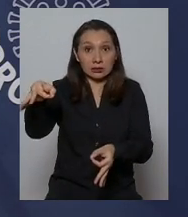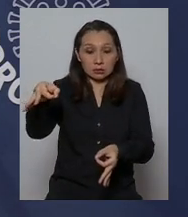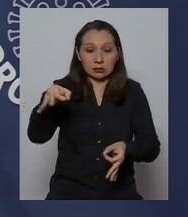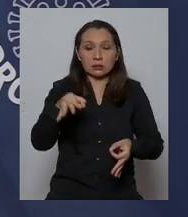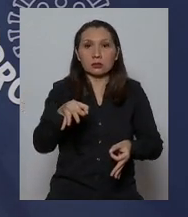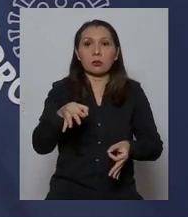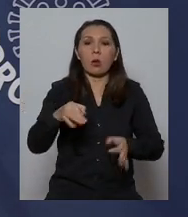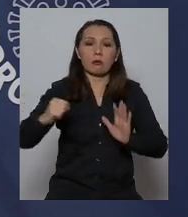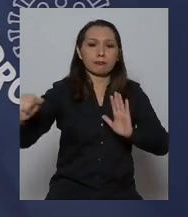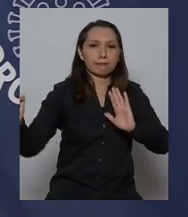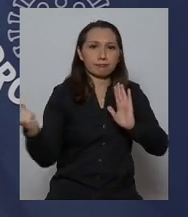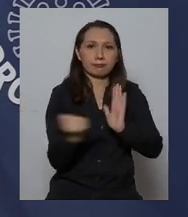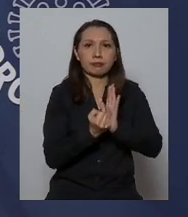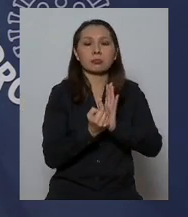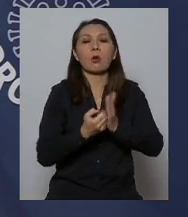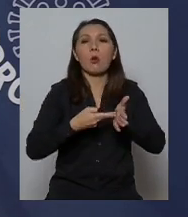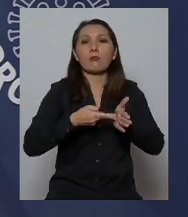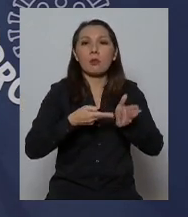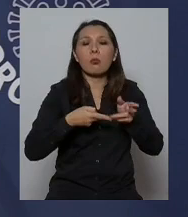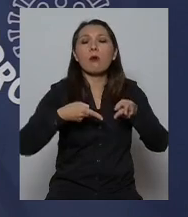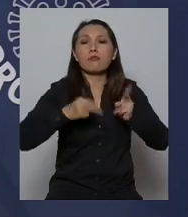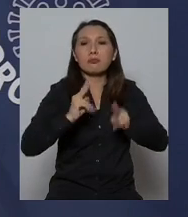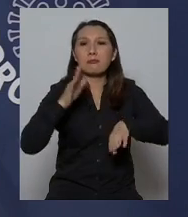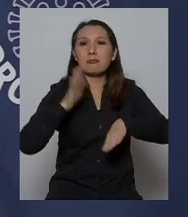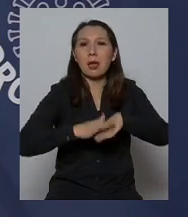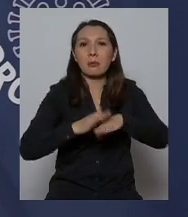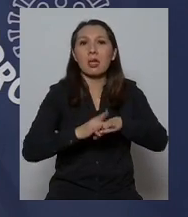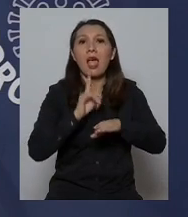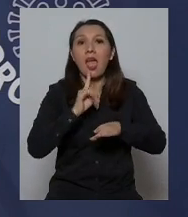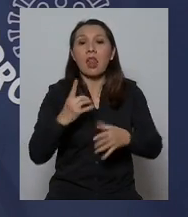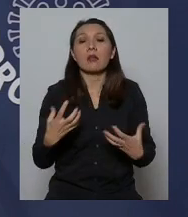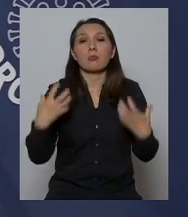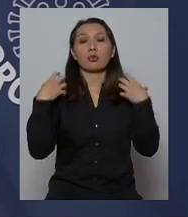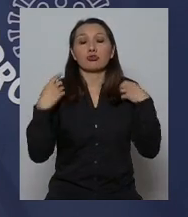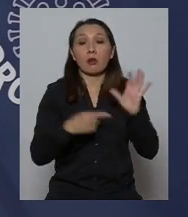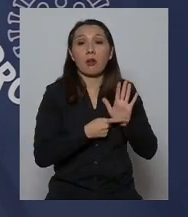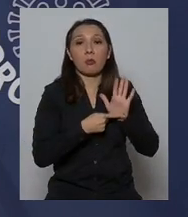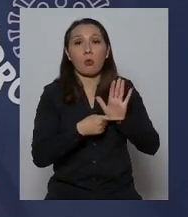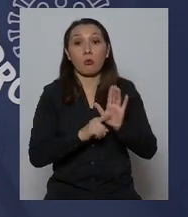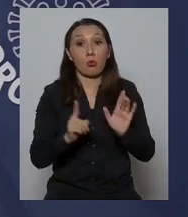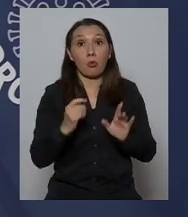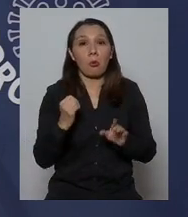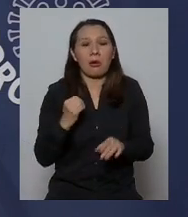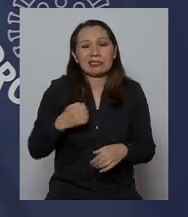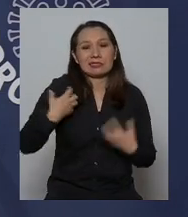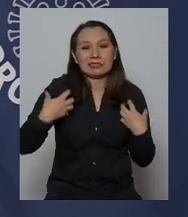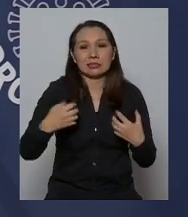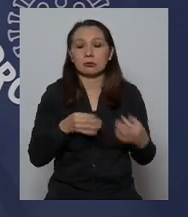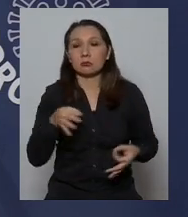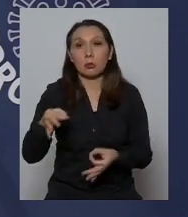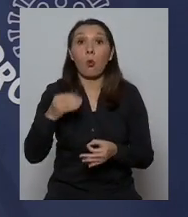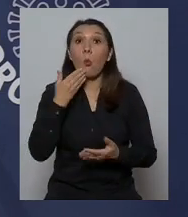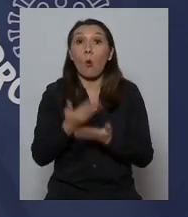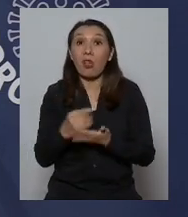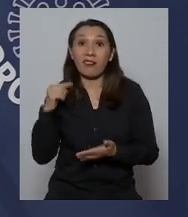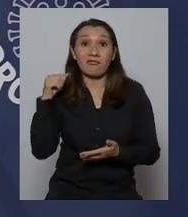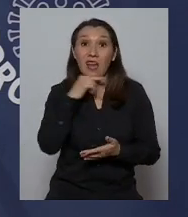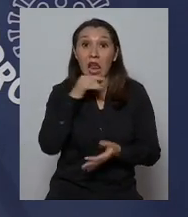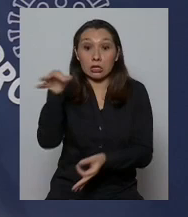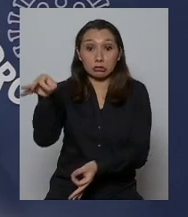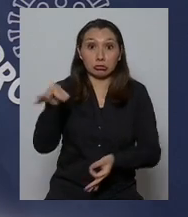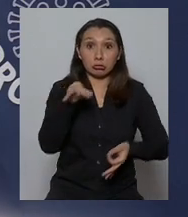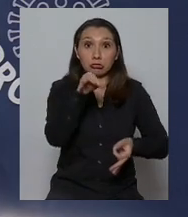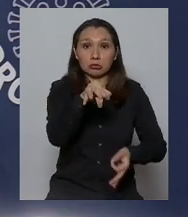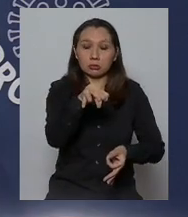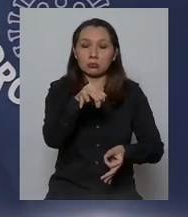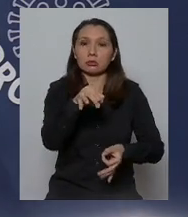ser certificados, tienen que ser mostrados responsablemente, porque si no se comete un delito, cuando hay falsedad en esta información,